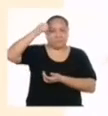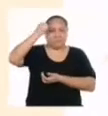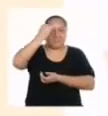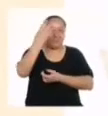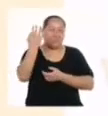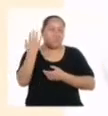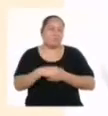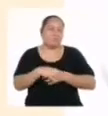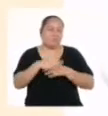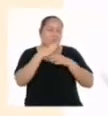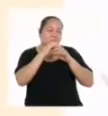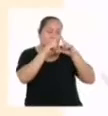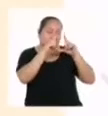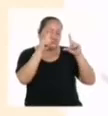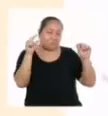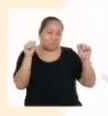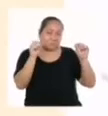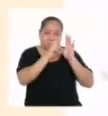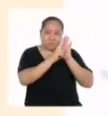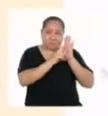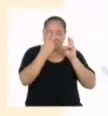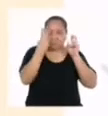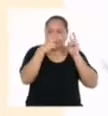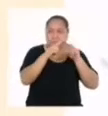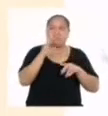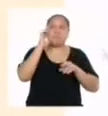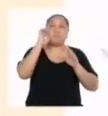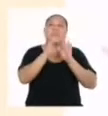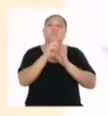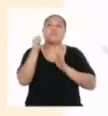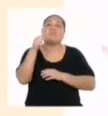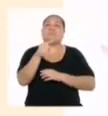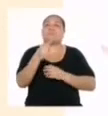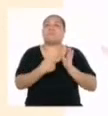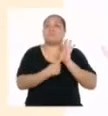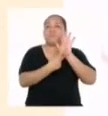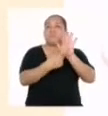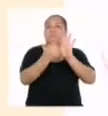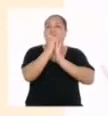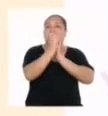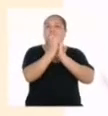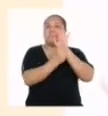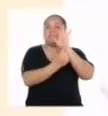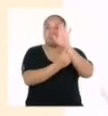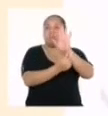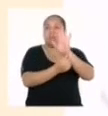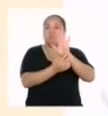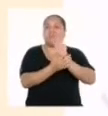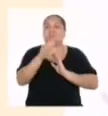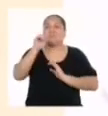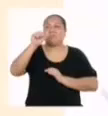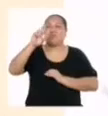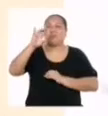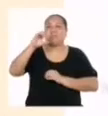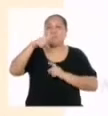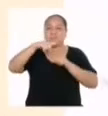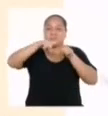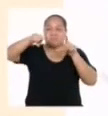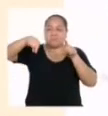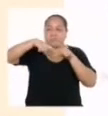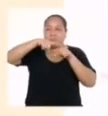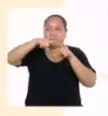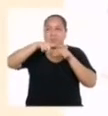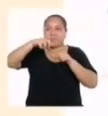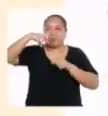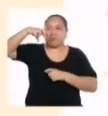algunas fórmulas que vimos la última vez como esta que tengo en mis apuntes. El área de un círculo